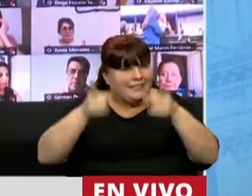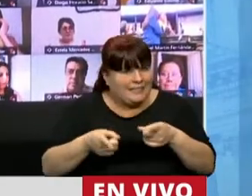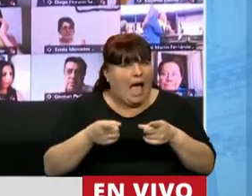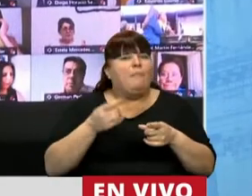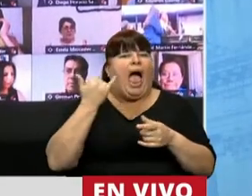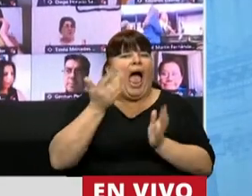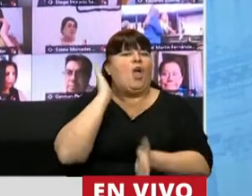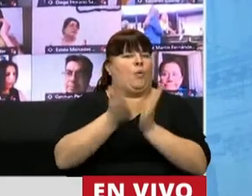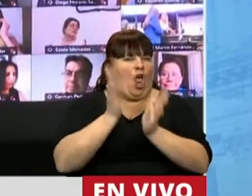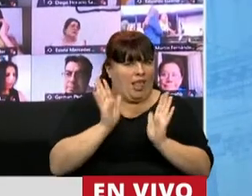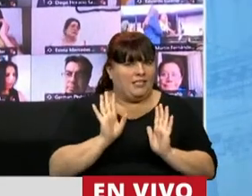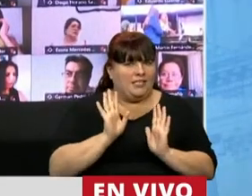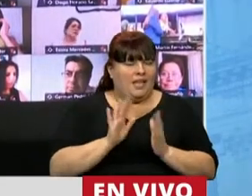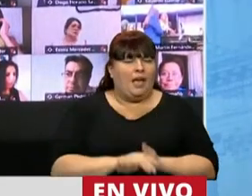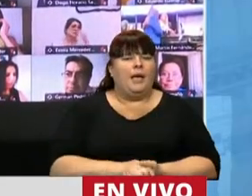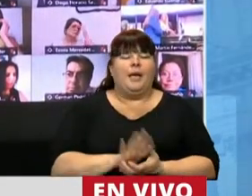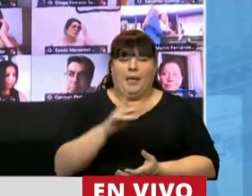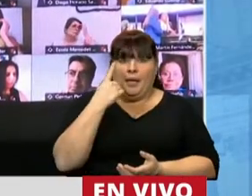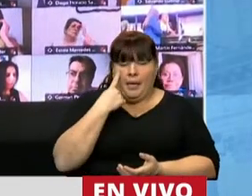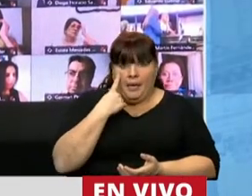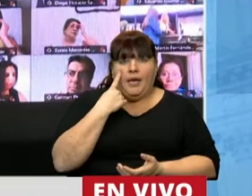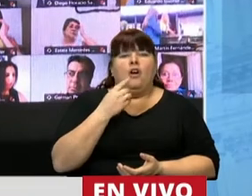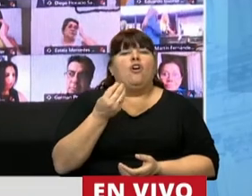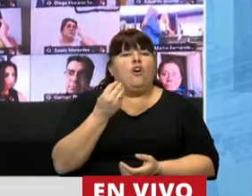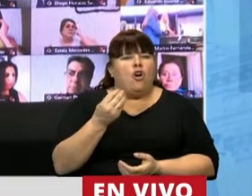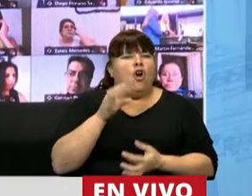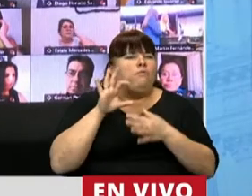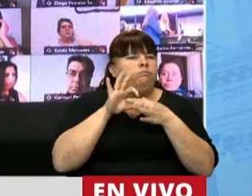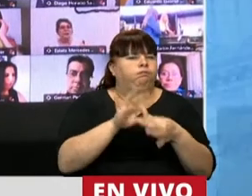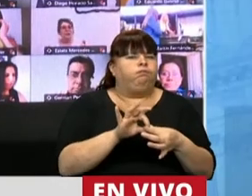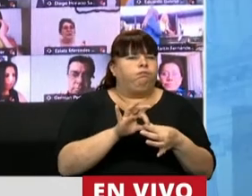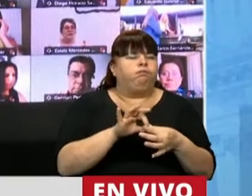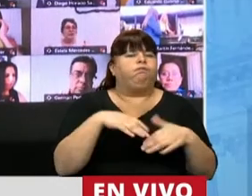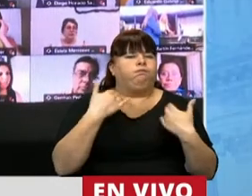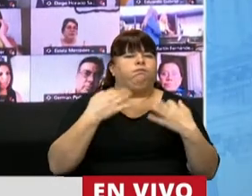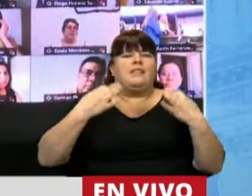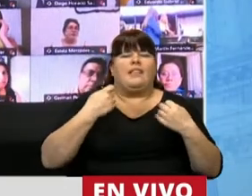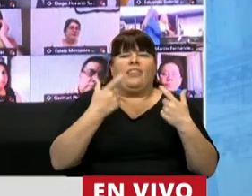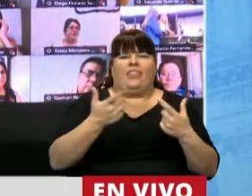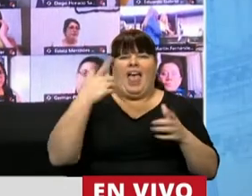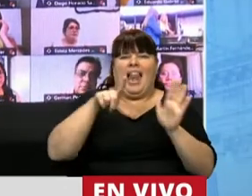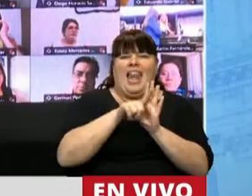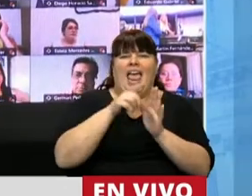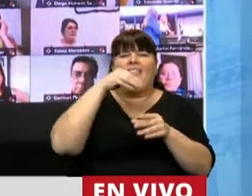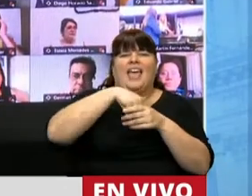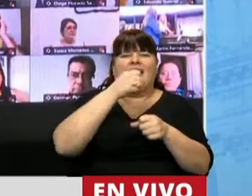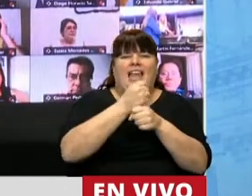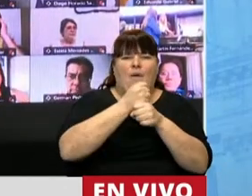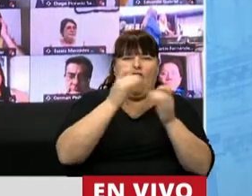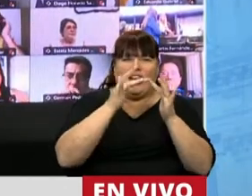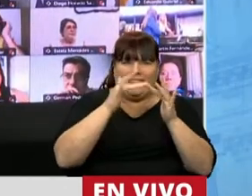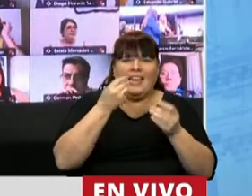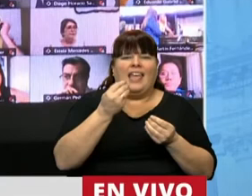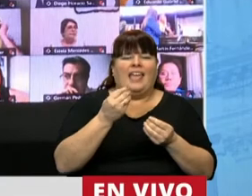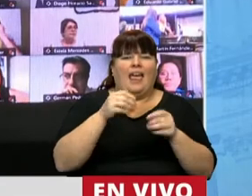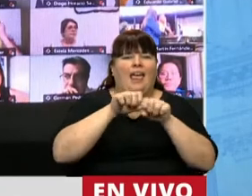se puede producir violencia. Y fíjense cómo esto se relaciona mucho con una garantía que establecimos en la ley de teletrabajo, que